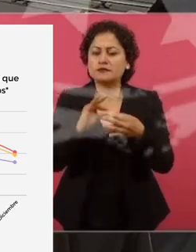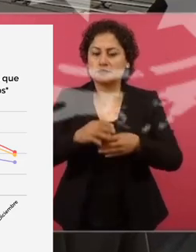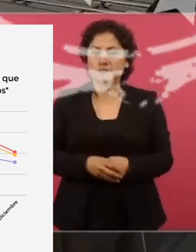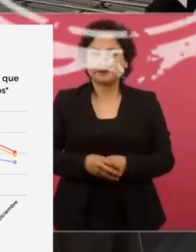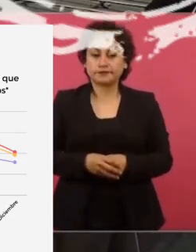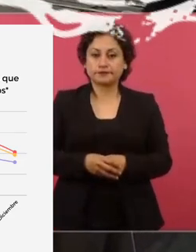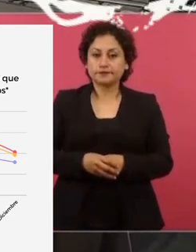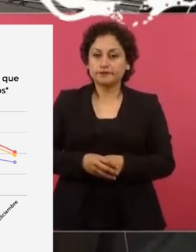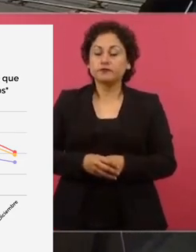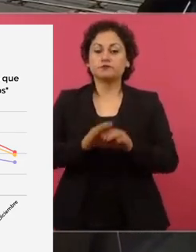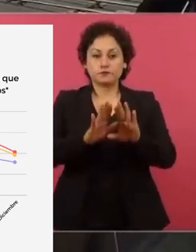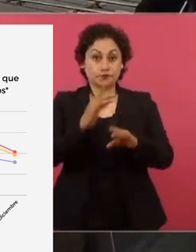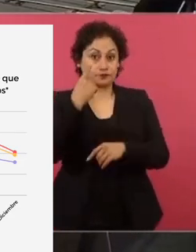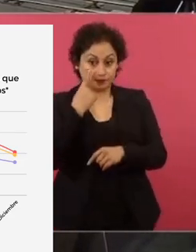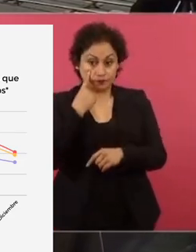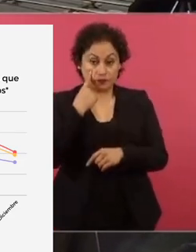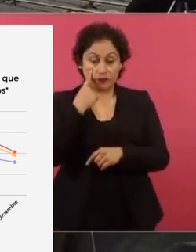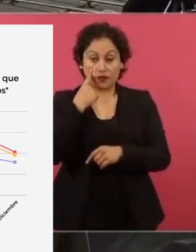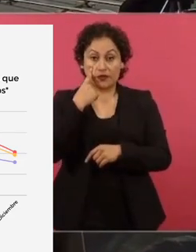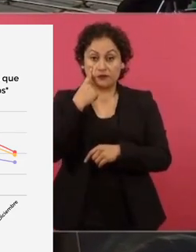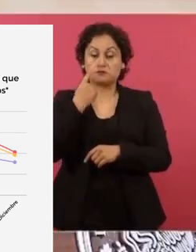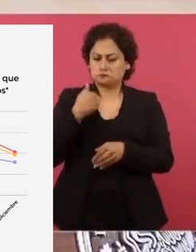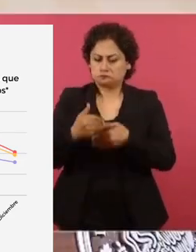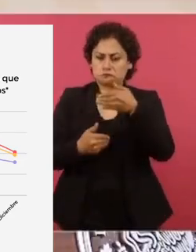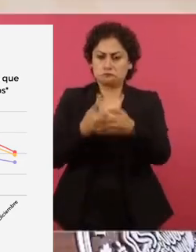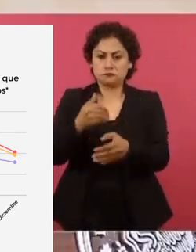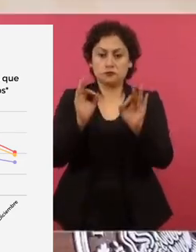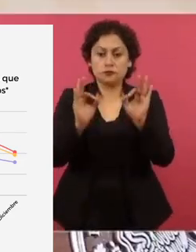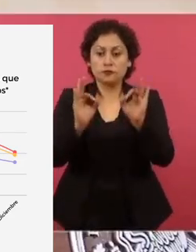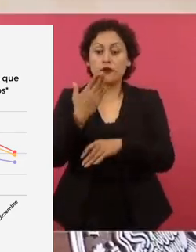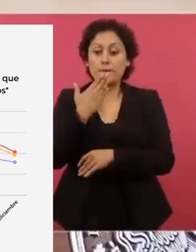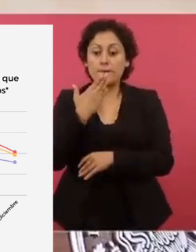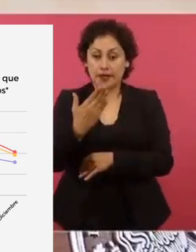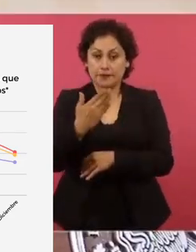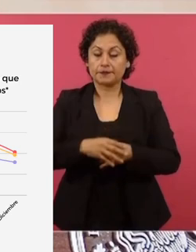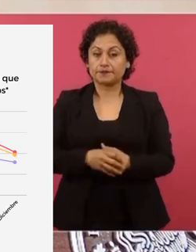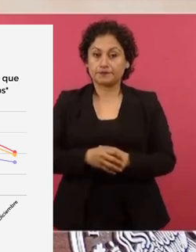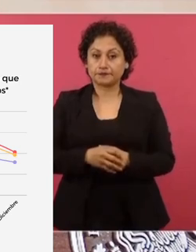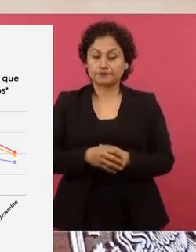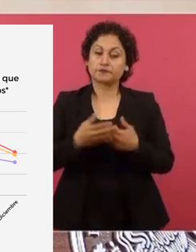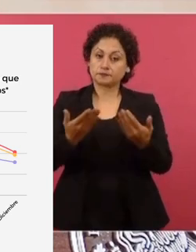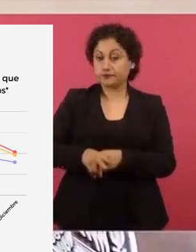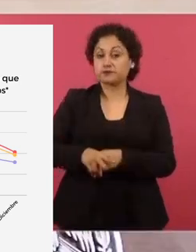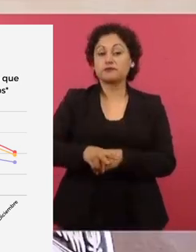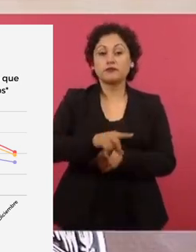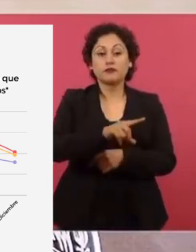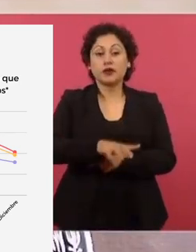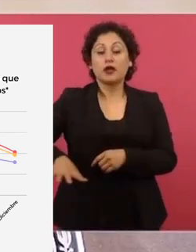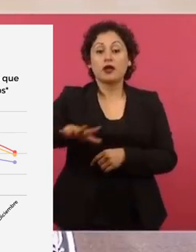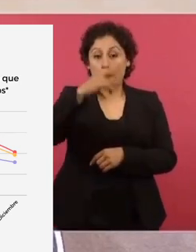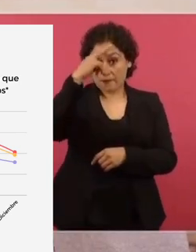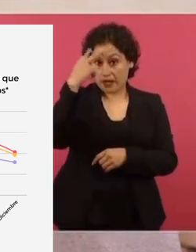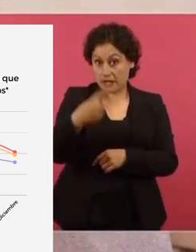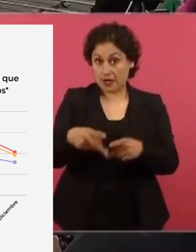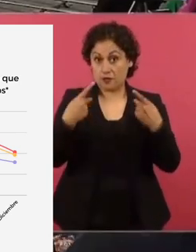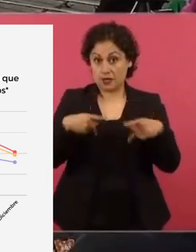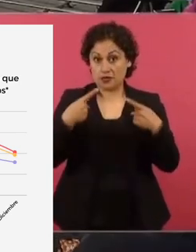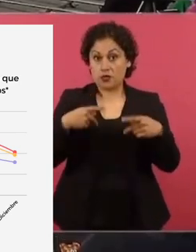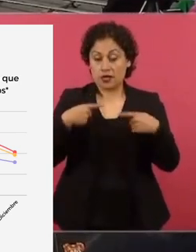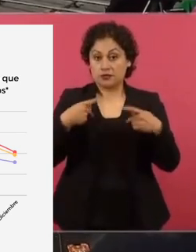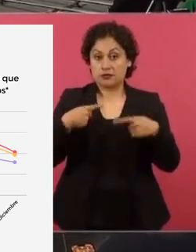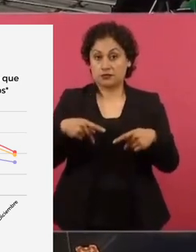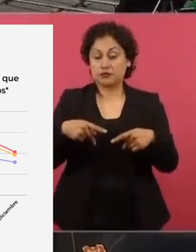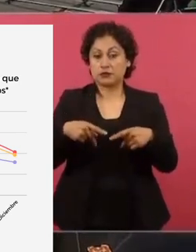Bueno, vamos muy bien en todo. Cada vez hay menos mexicanos, nada que ver con lo que sucedía antes,